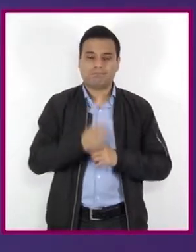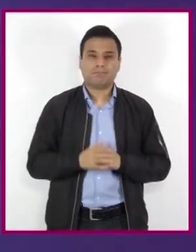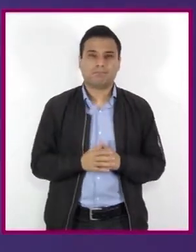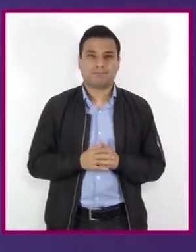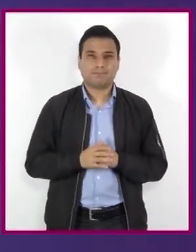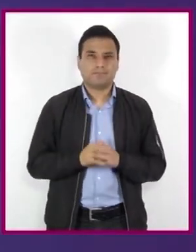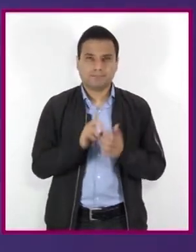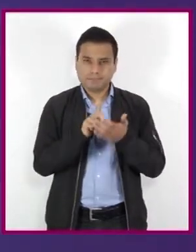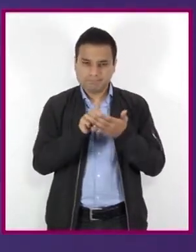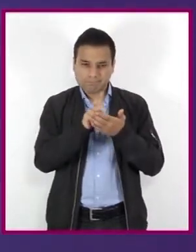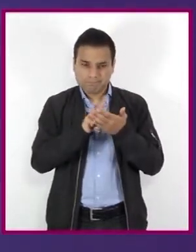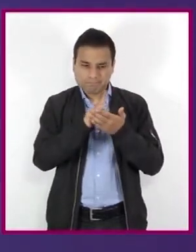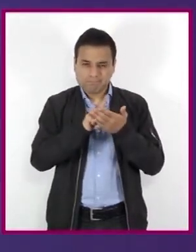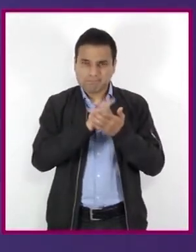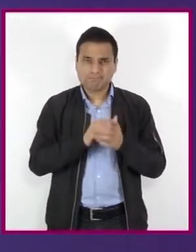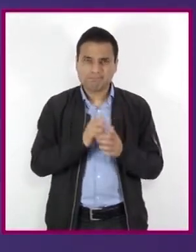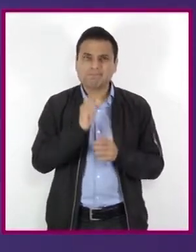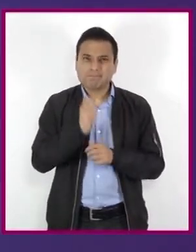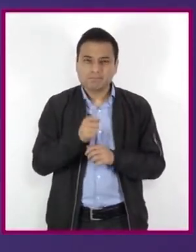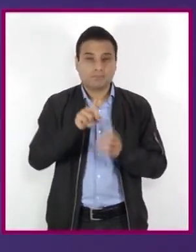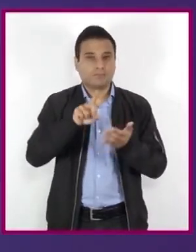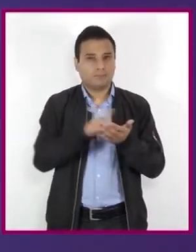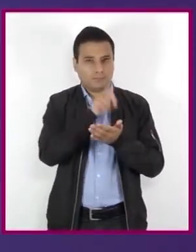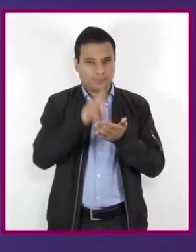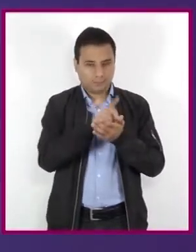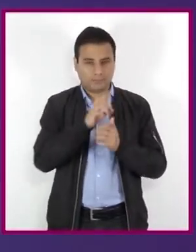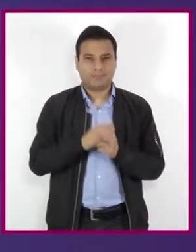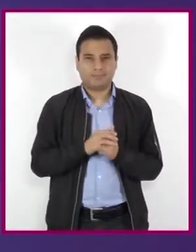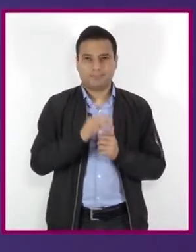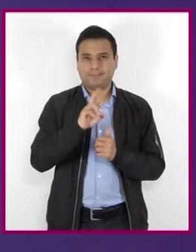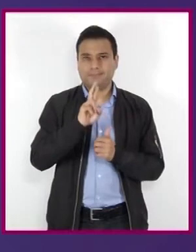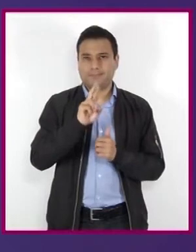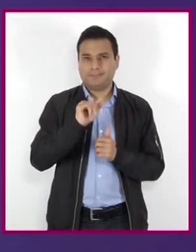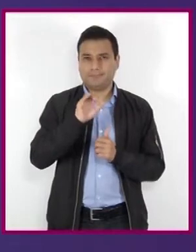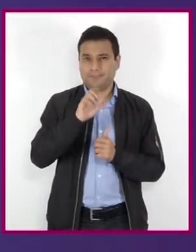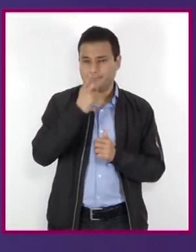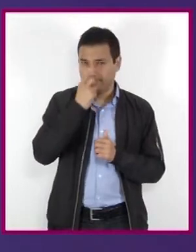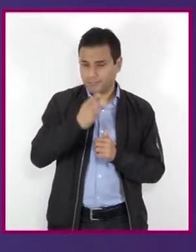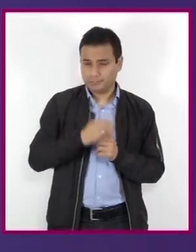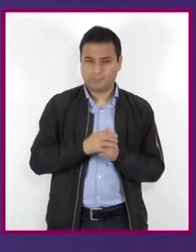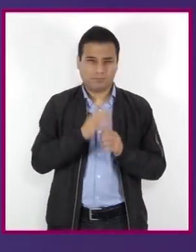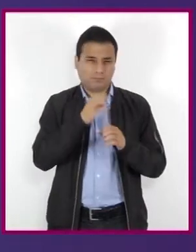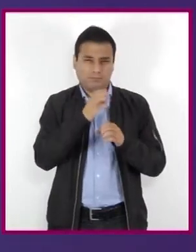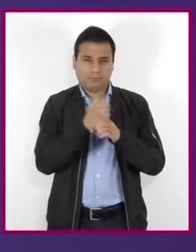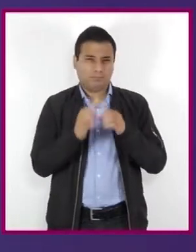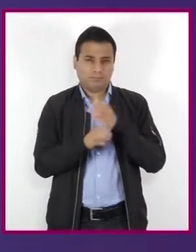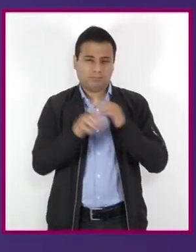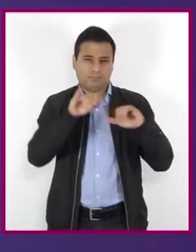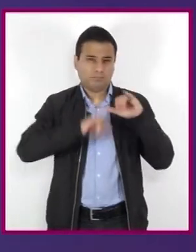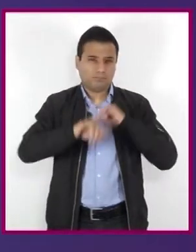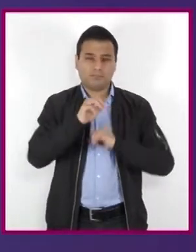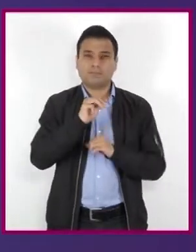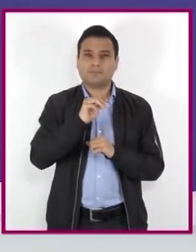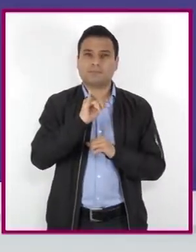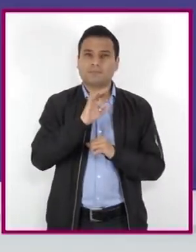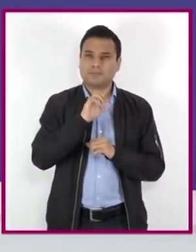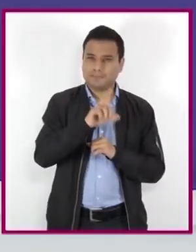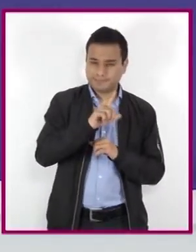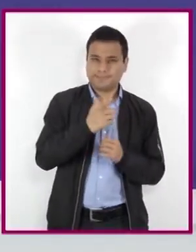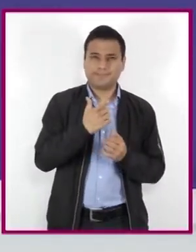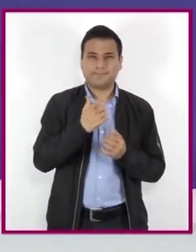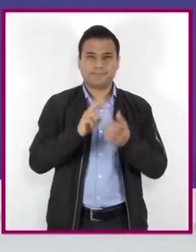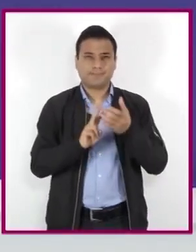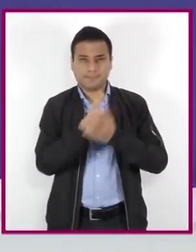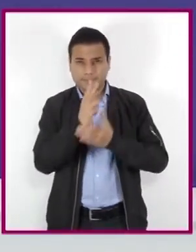Droga, según el Diccionario Real de la Academia Española, es cualquier sustancia mineral, vegetal o